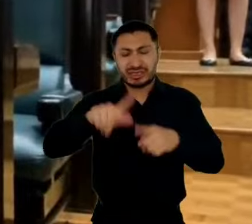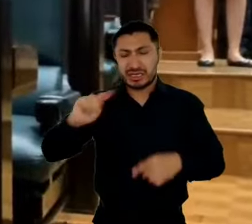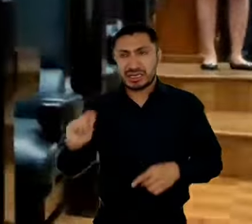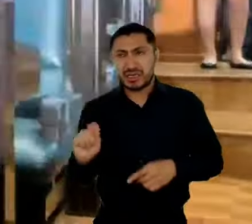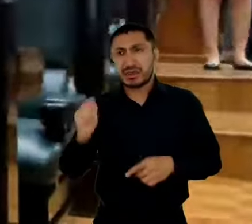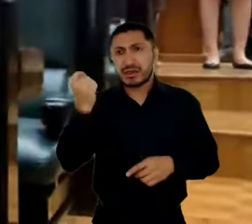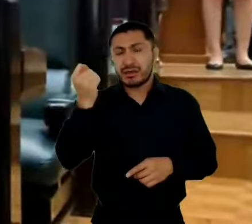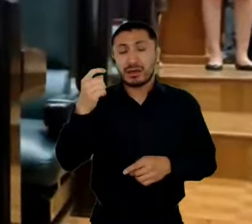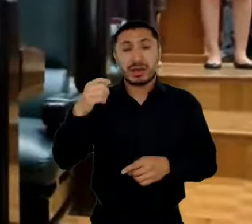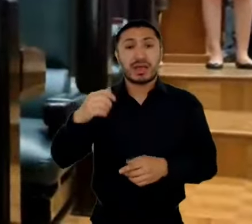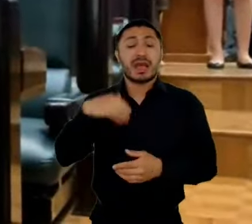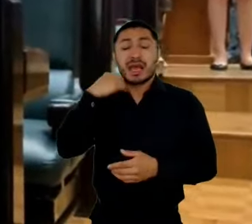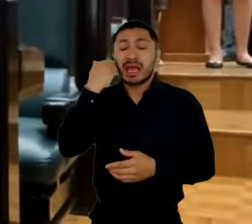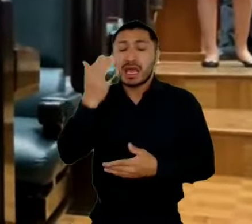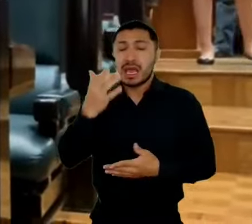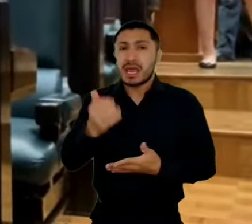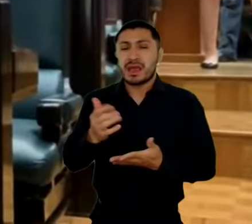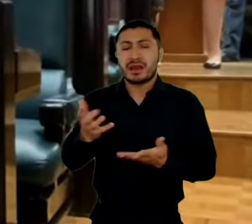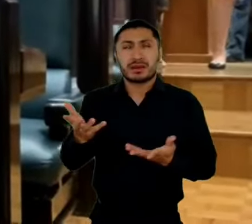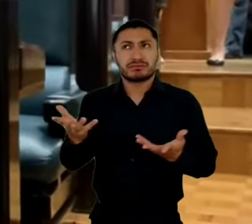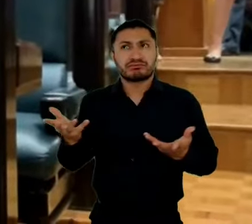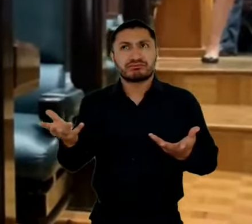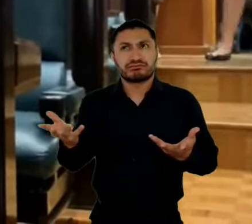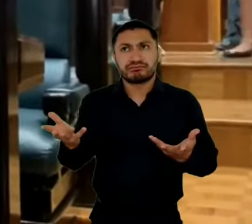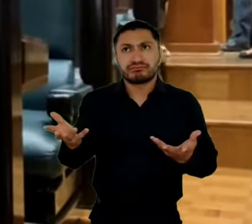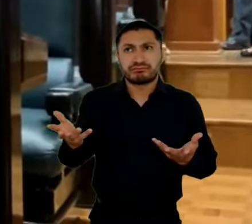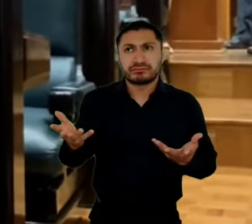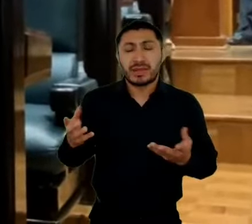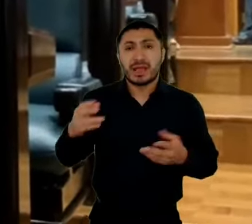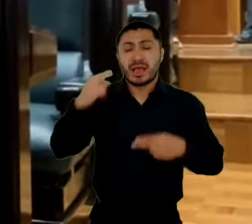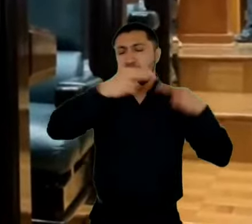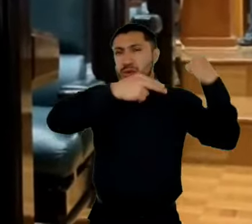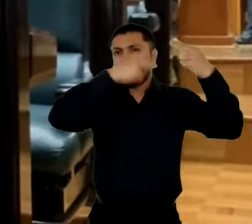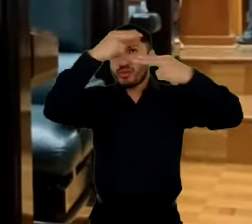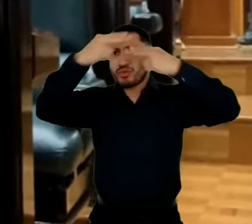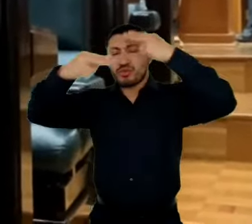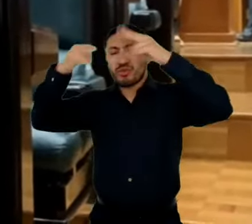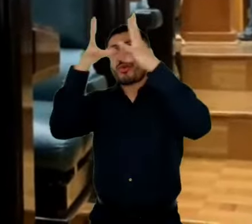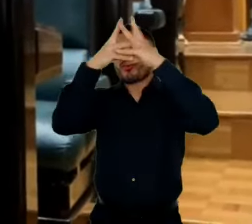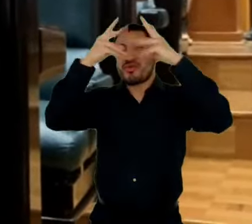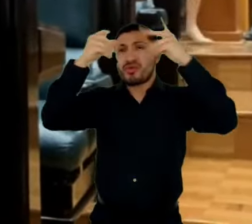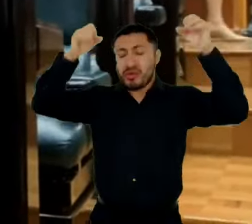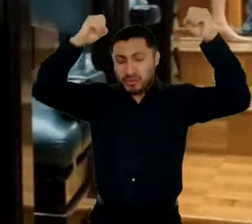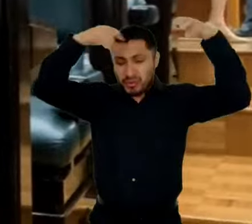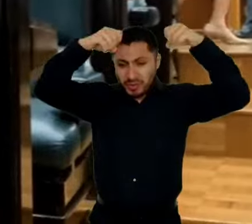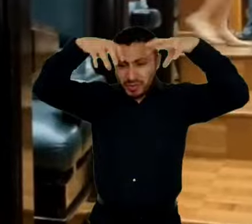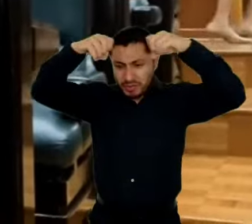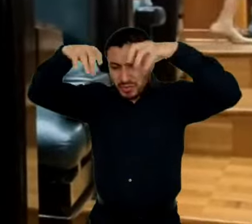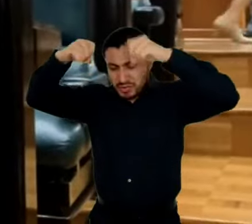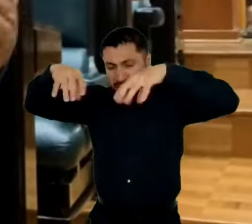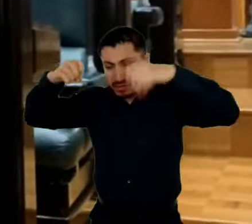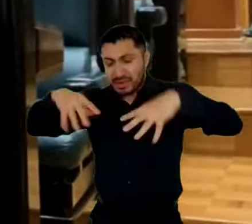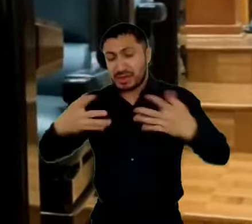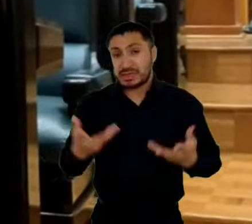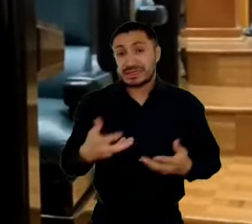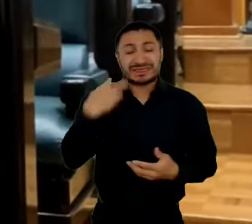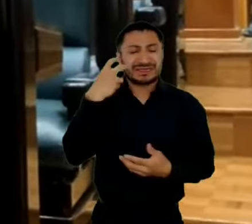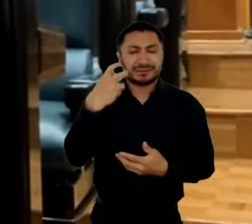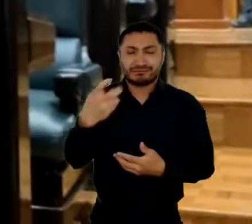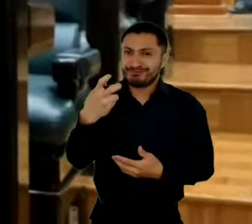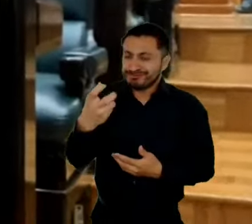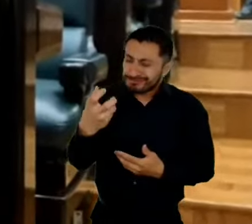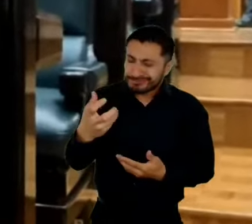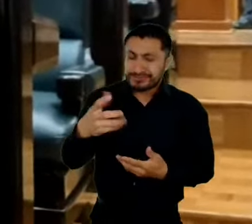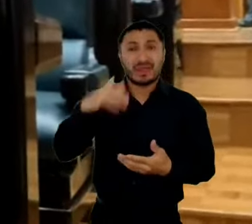a las nubes y el granizo. Y esto ha